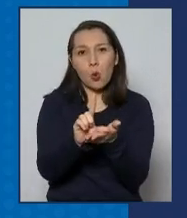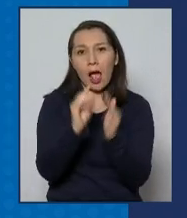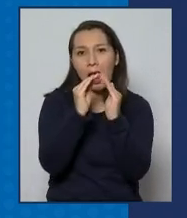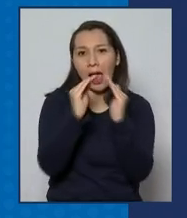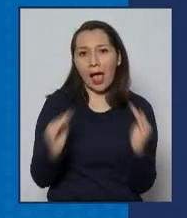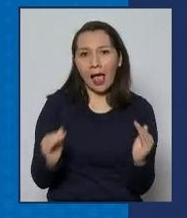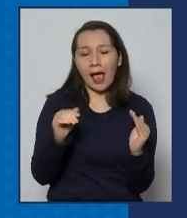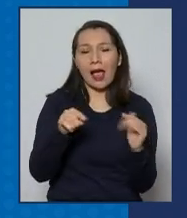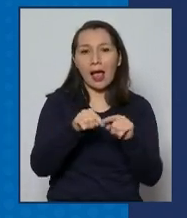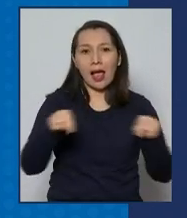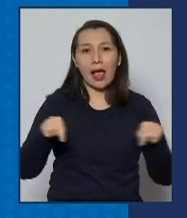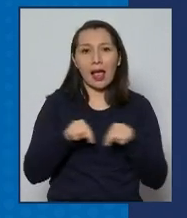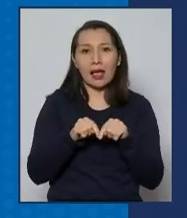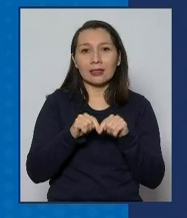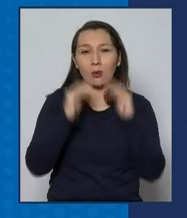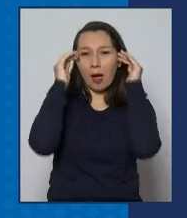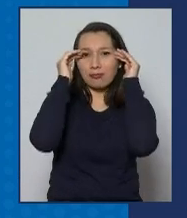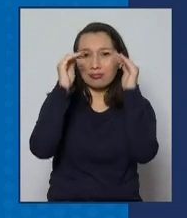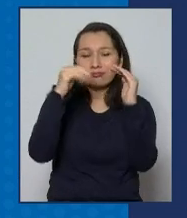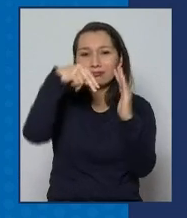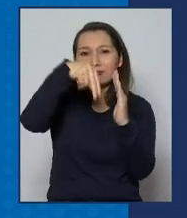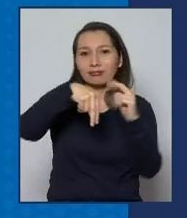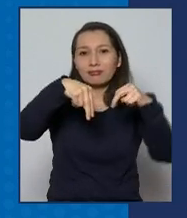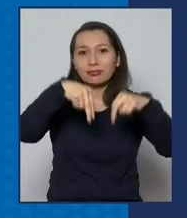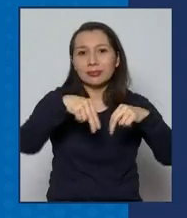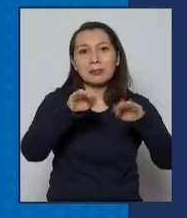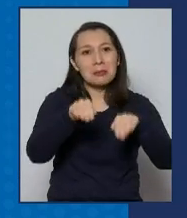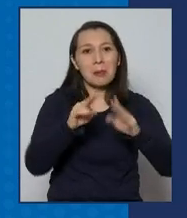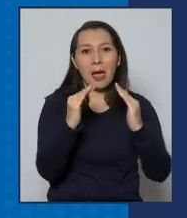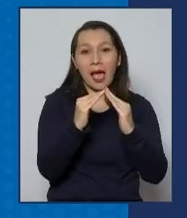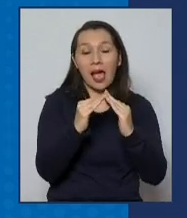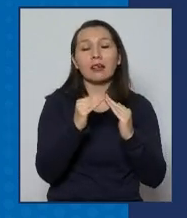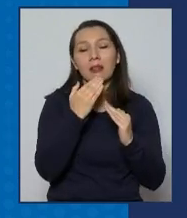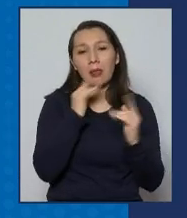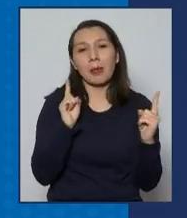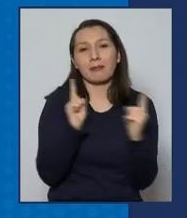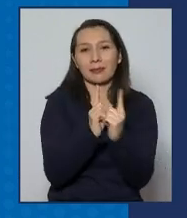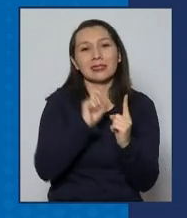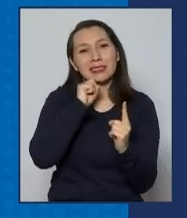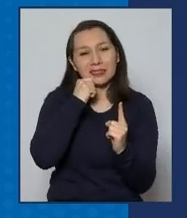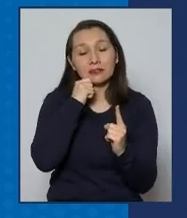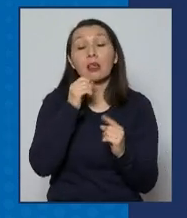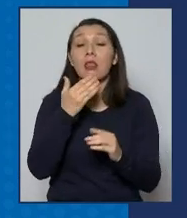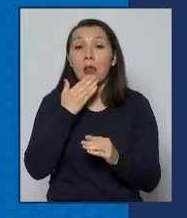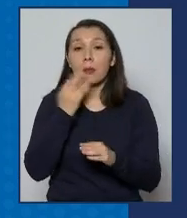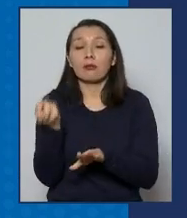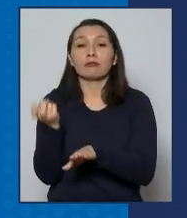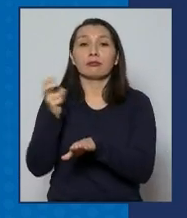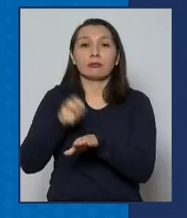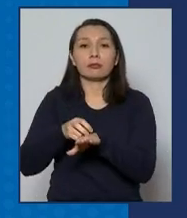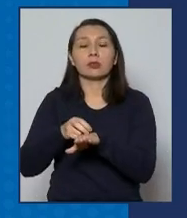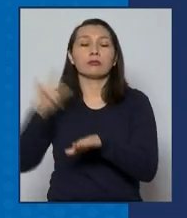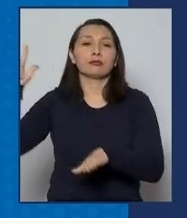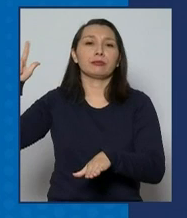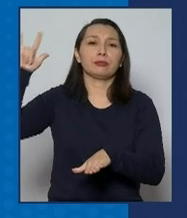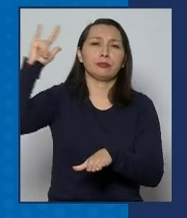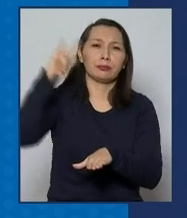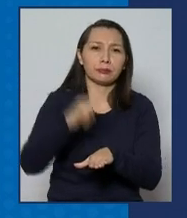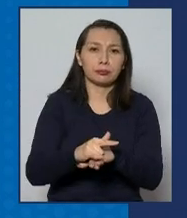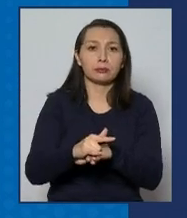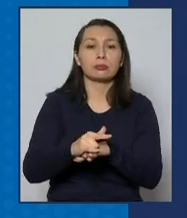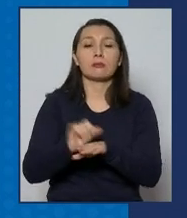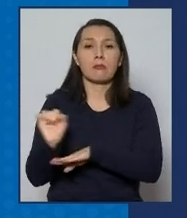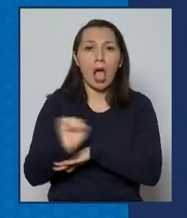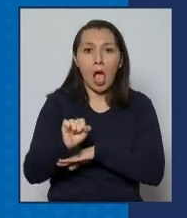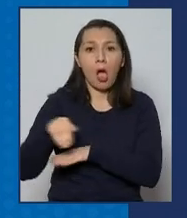habitación cerrada. Y por último, el uso de un medio de transporte, aéreo y sobre todo